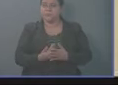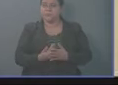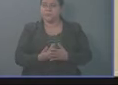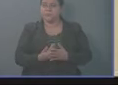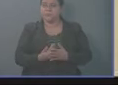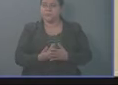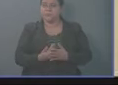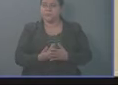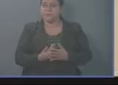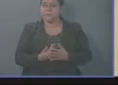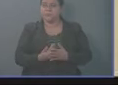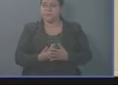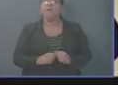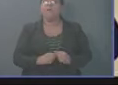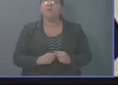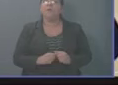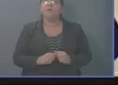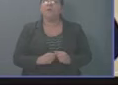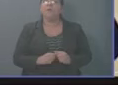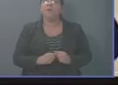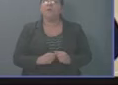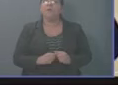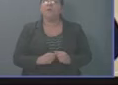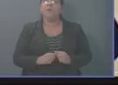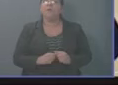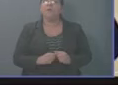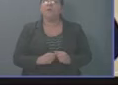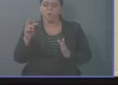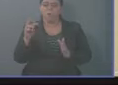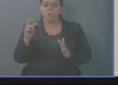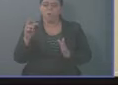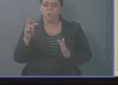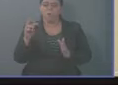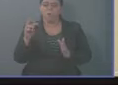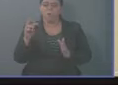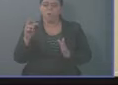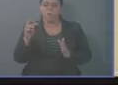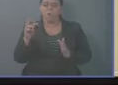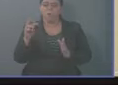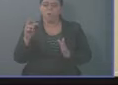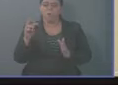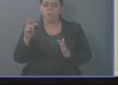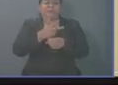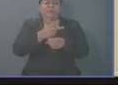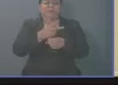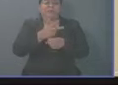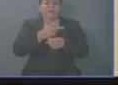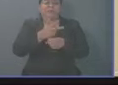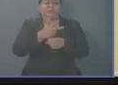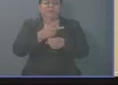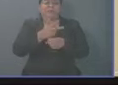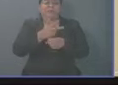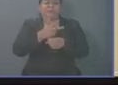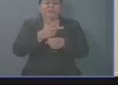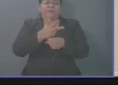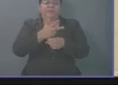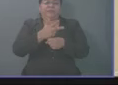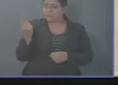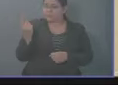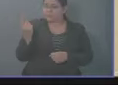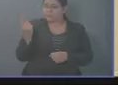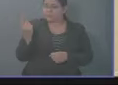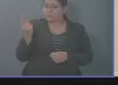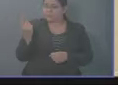una suma de hasta 2.000 millones de dólares. Guatemala, nuestro país vecino, una situación